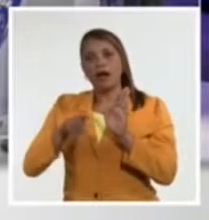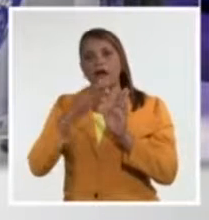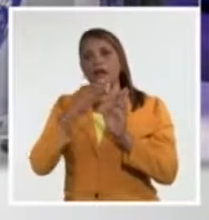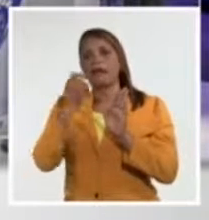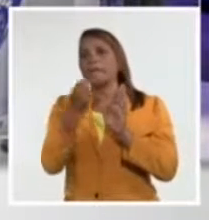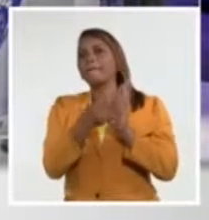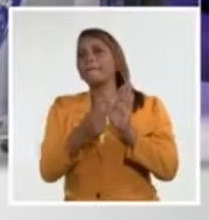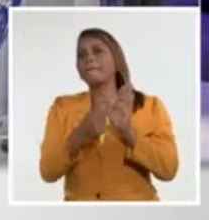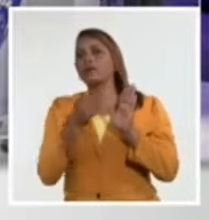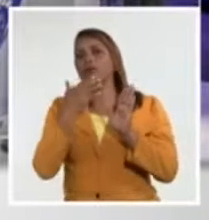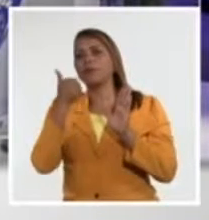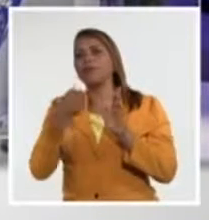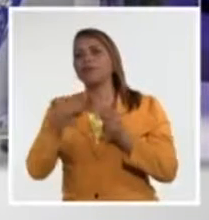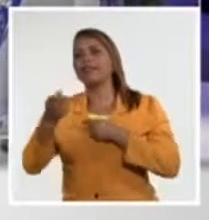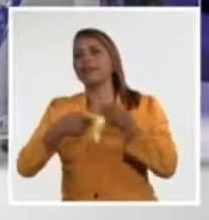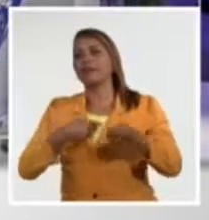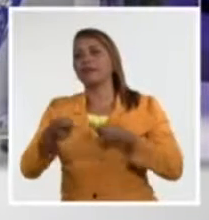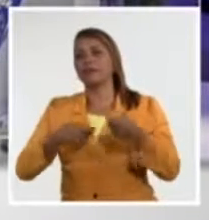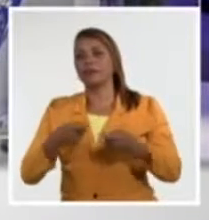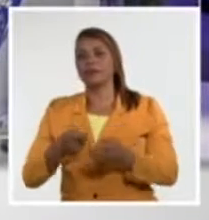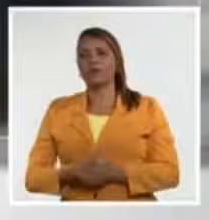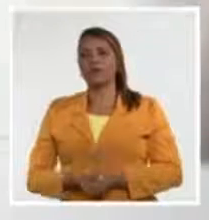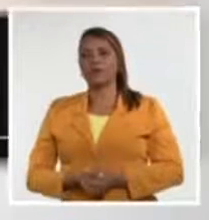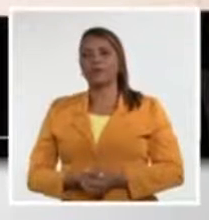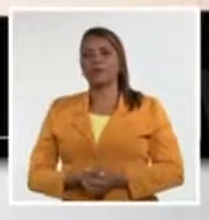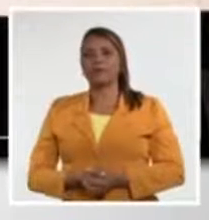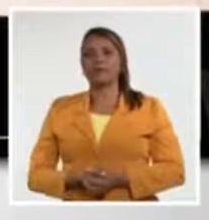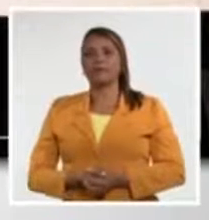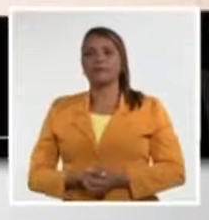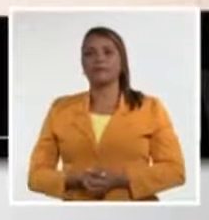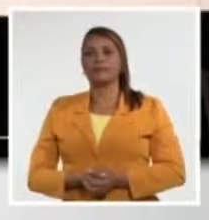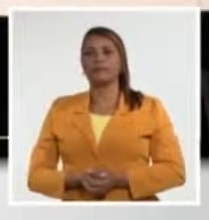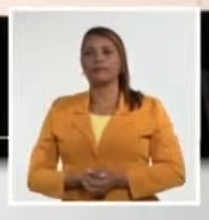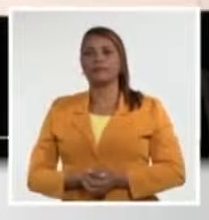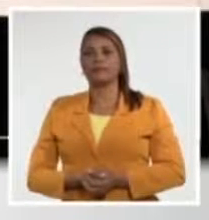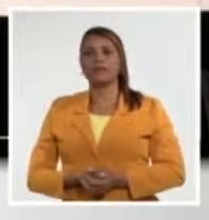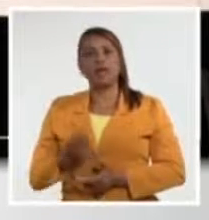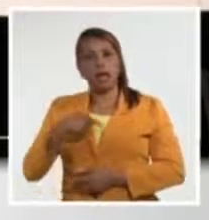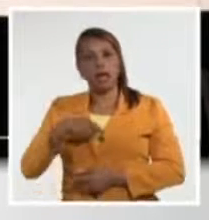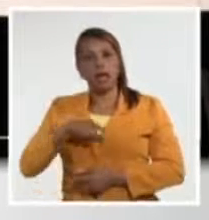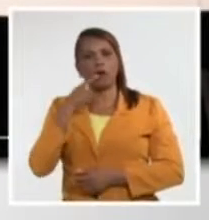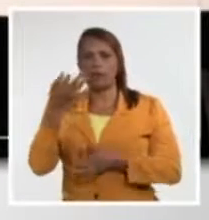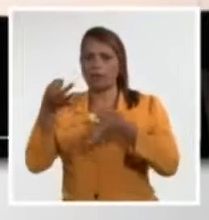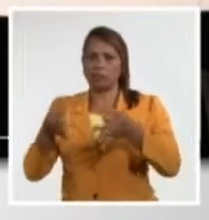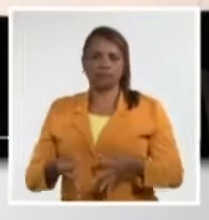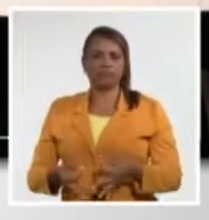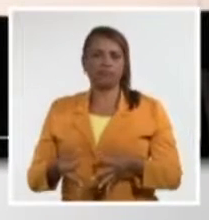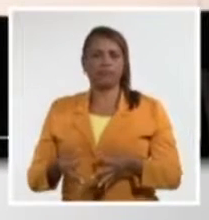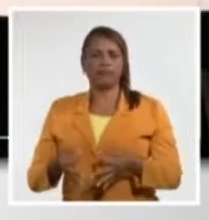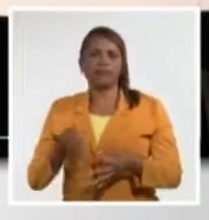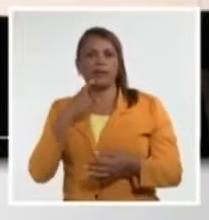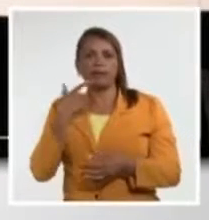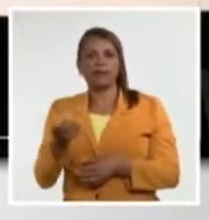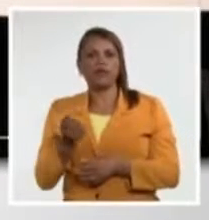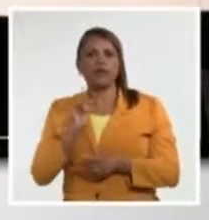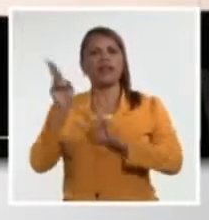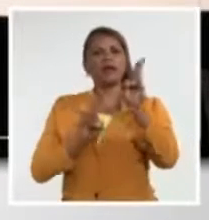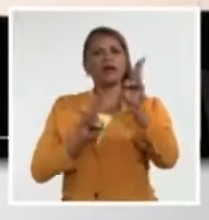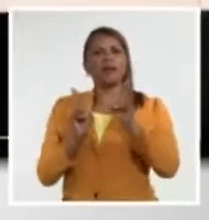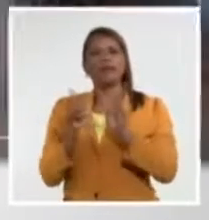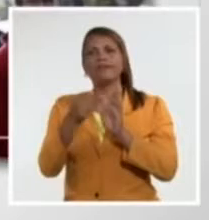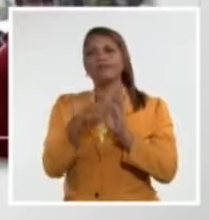de los puntos de fricción en las negociaciones. Sin embargo, el consenso es ya una realidad. ¿Pero qué implica este acuerdo?